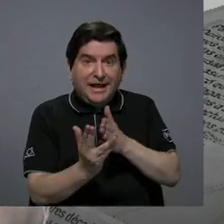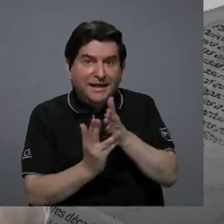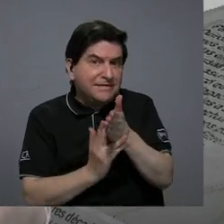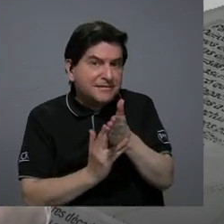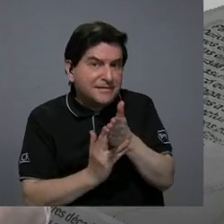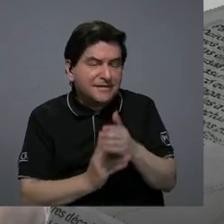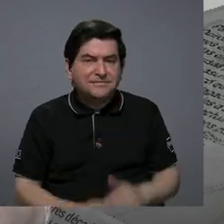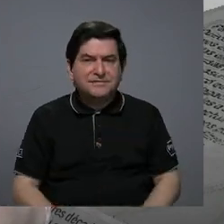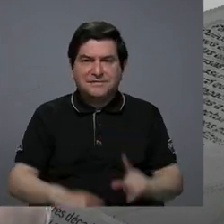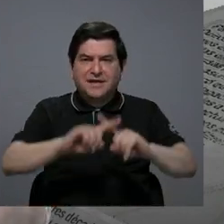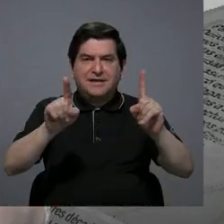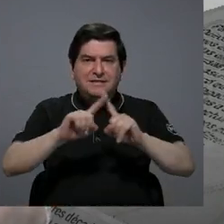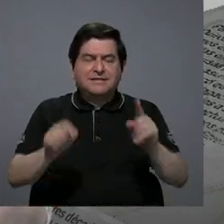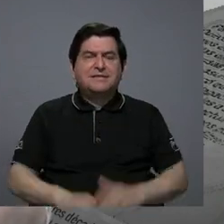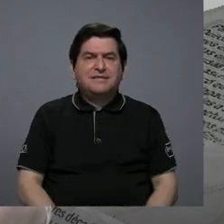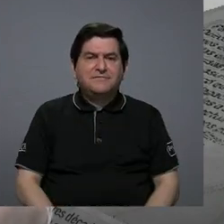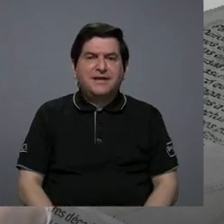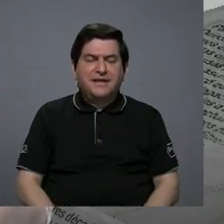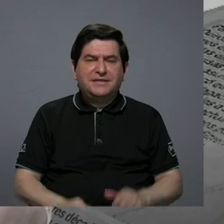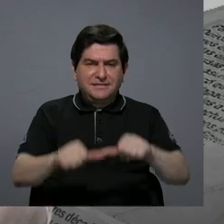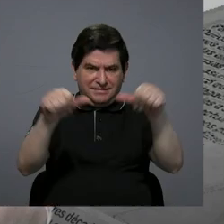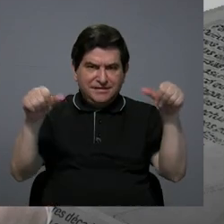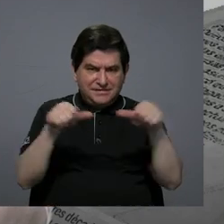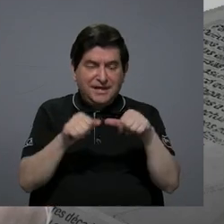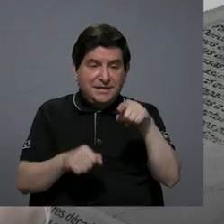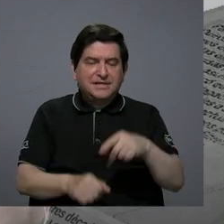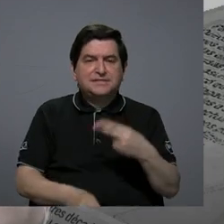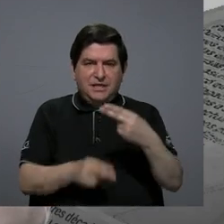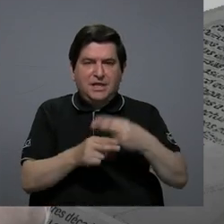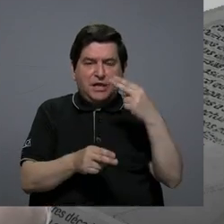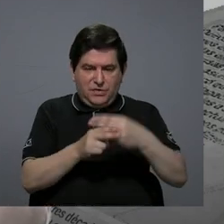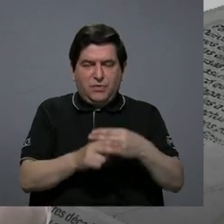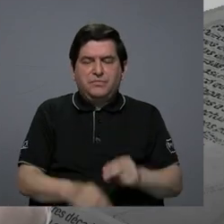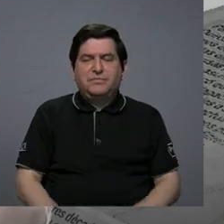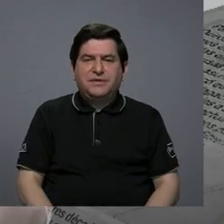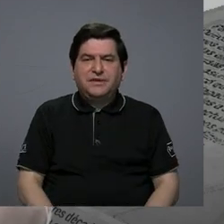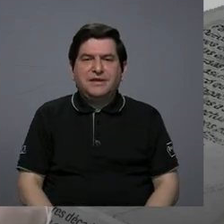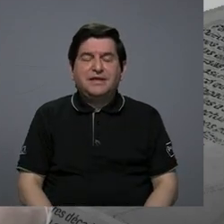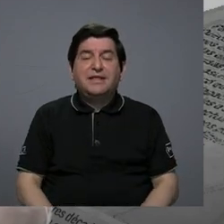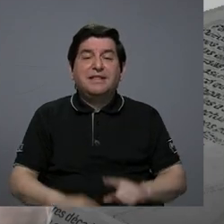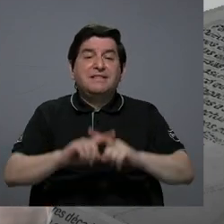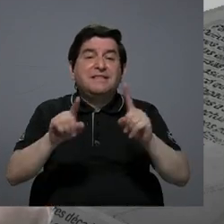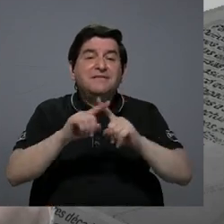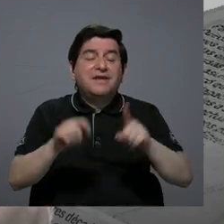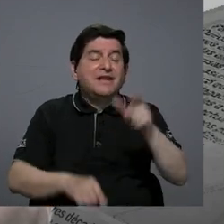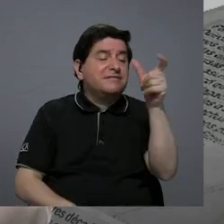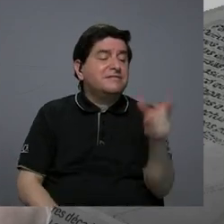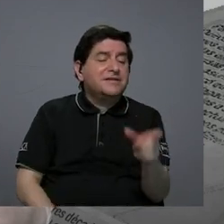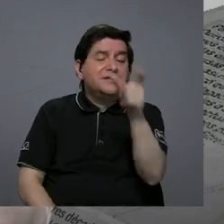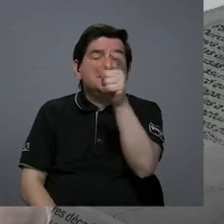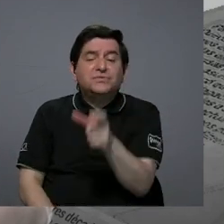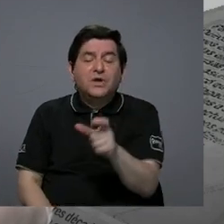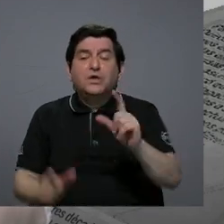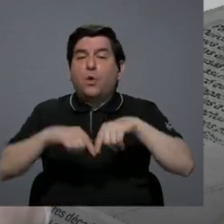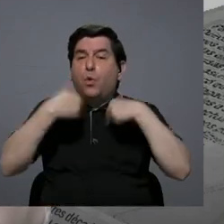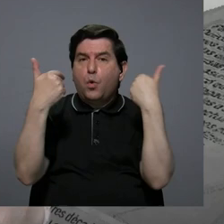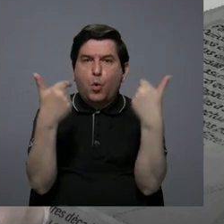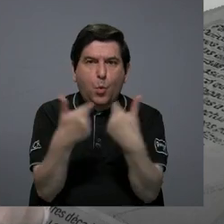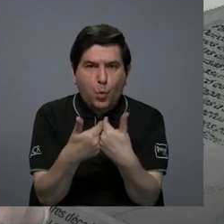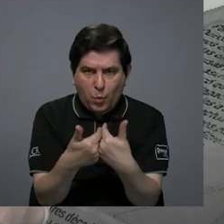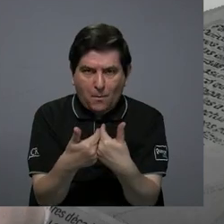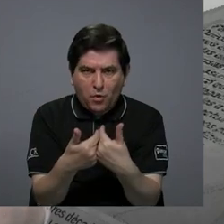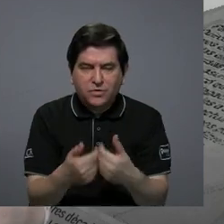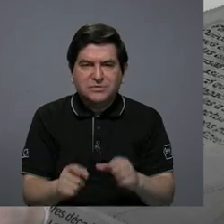determinados, de ahí que la red se llame de esa manera, determinados sujetos y colectivos